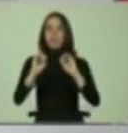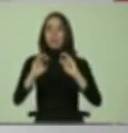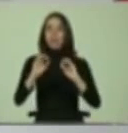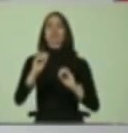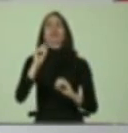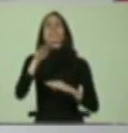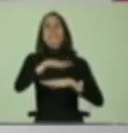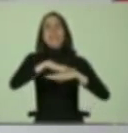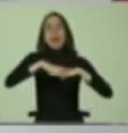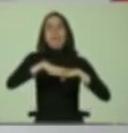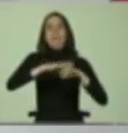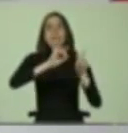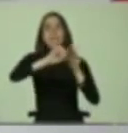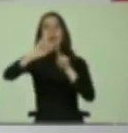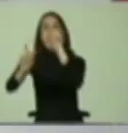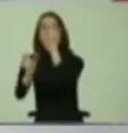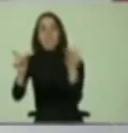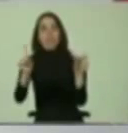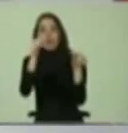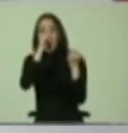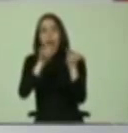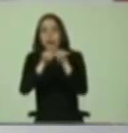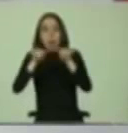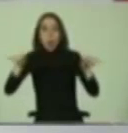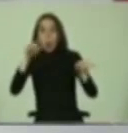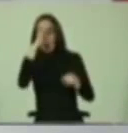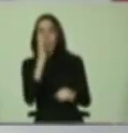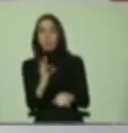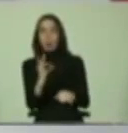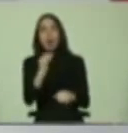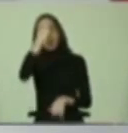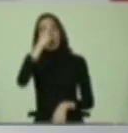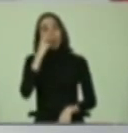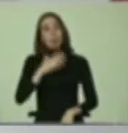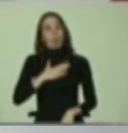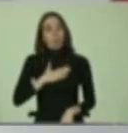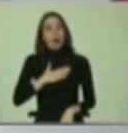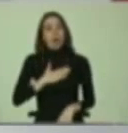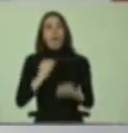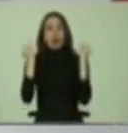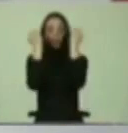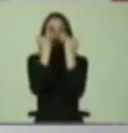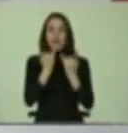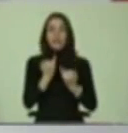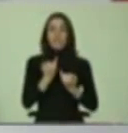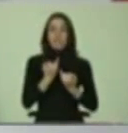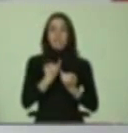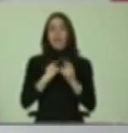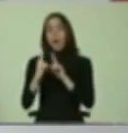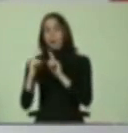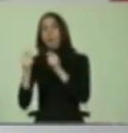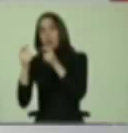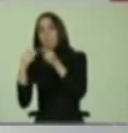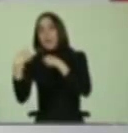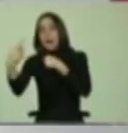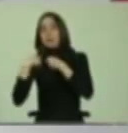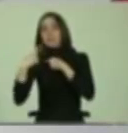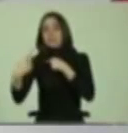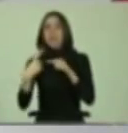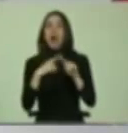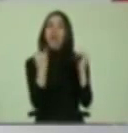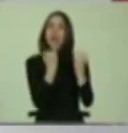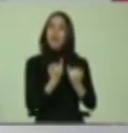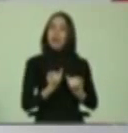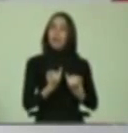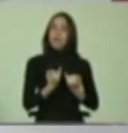en la diversidad y no en la homogeneidad. Como seres humanos, todos tenemos una serie de características que nos asemejan, pero también una serie de